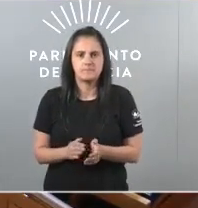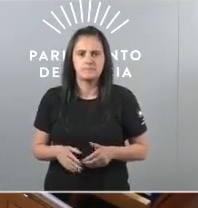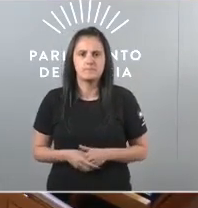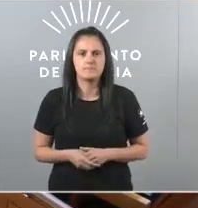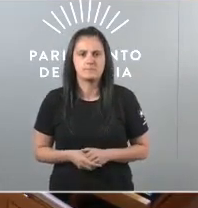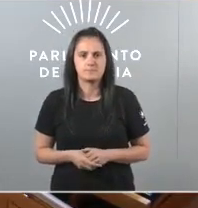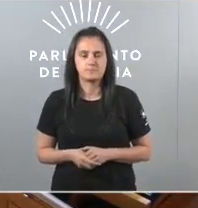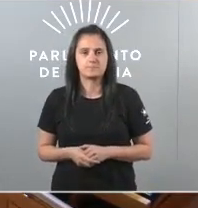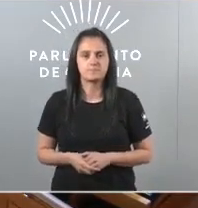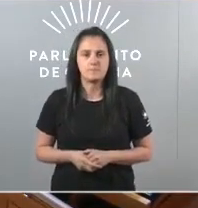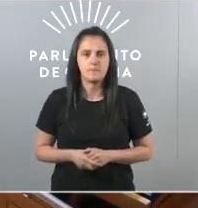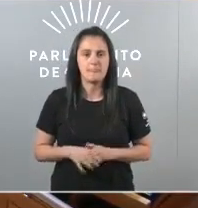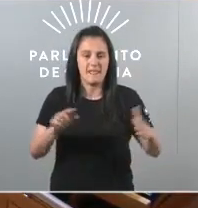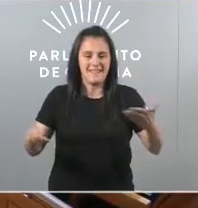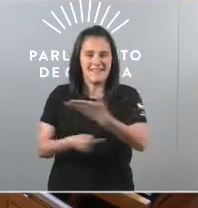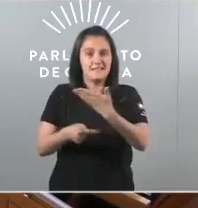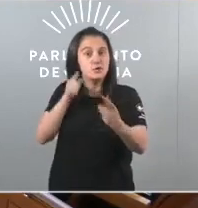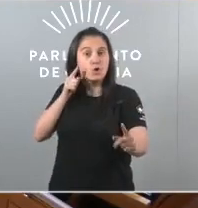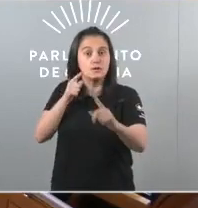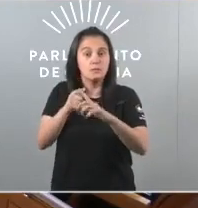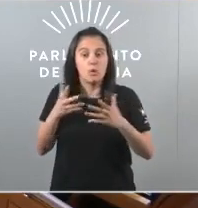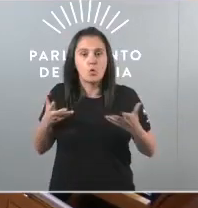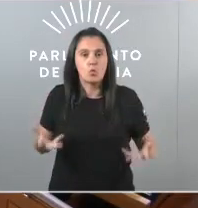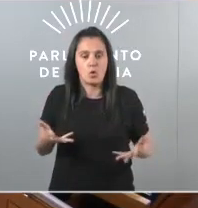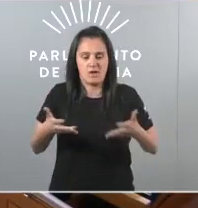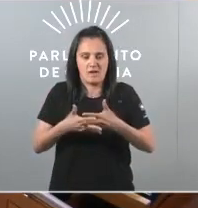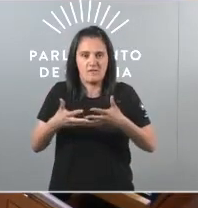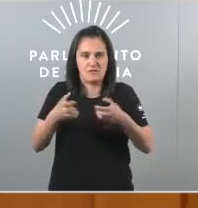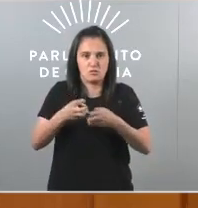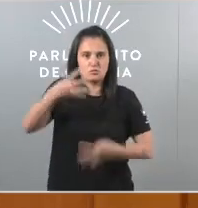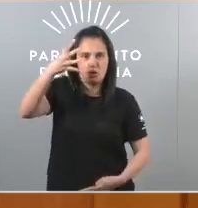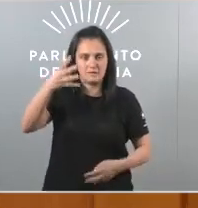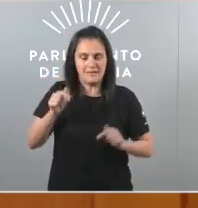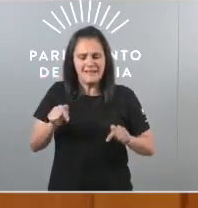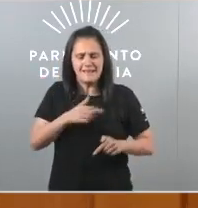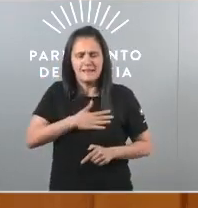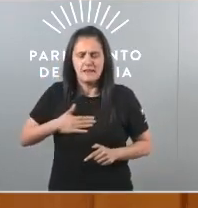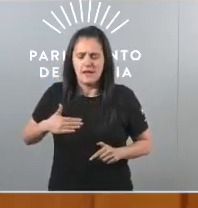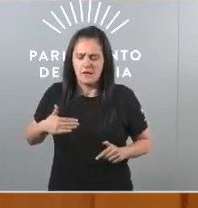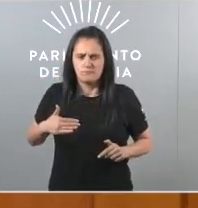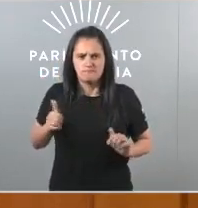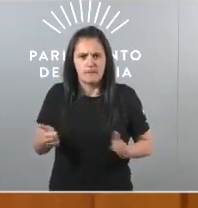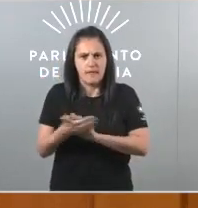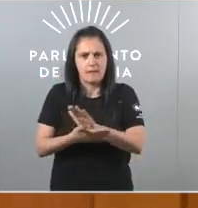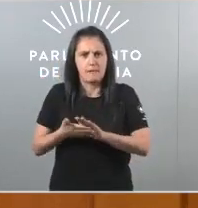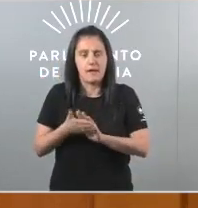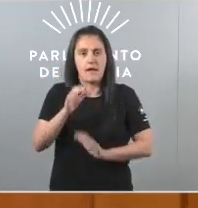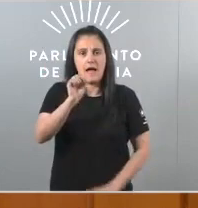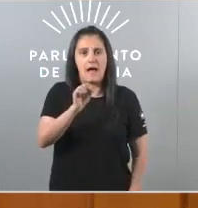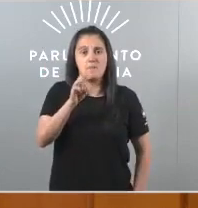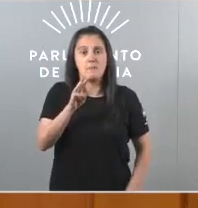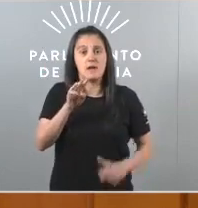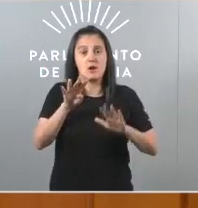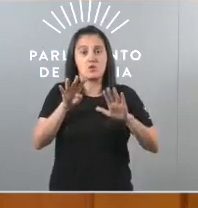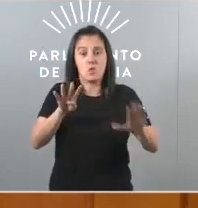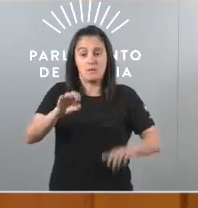O sexto obxetivo son as infraestructuras e aquí quero empezar falando da AP9 un eixo